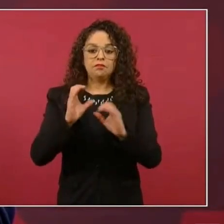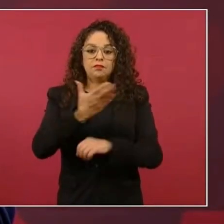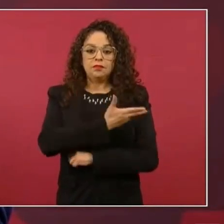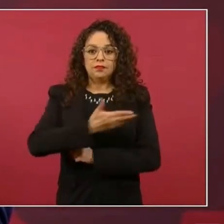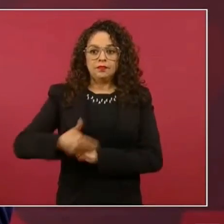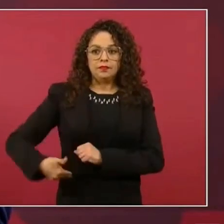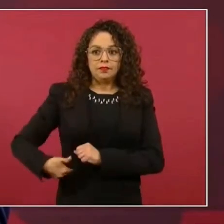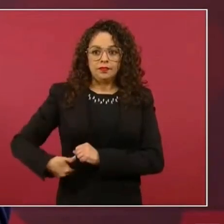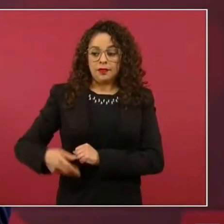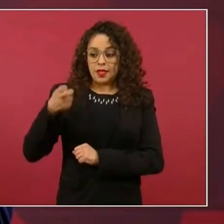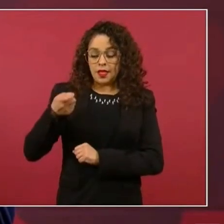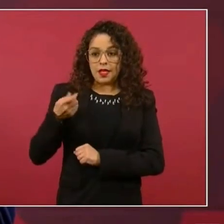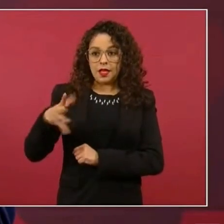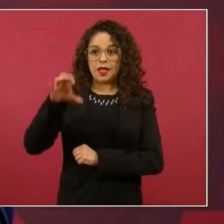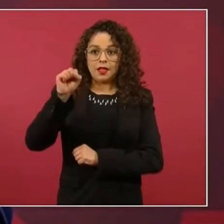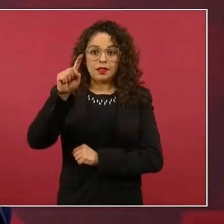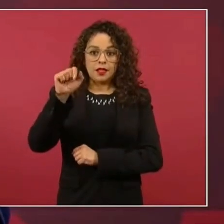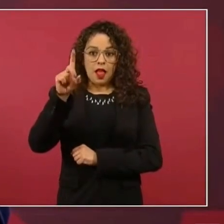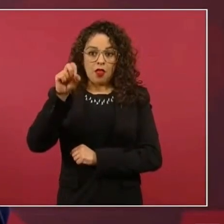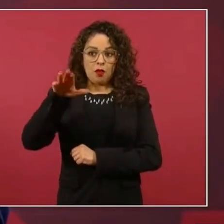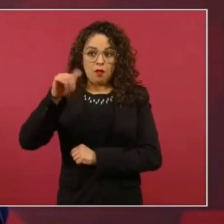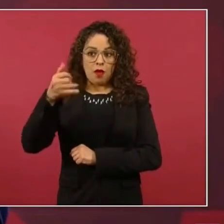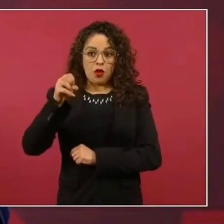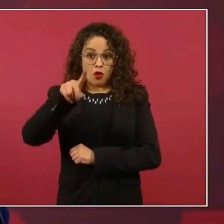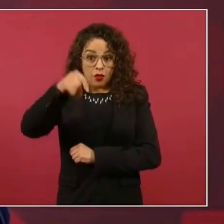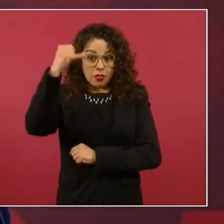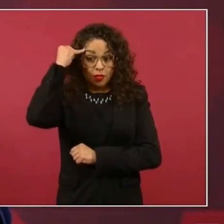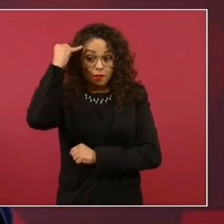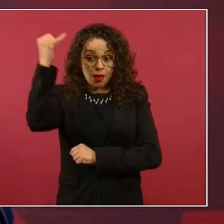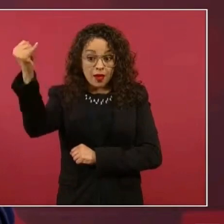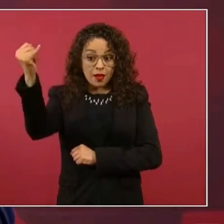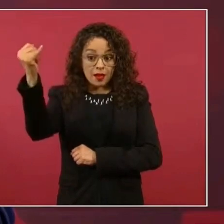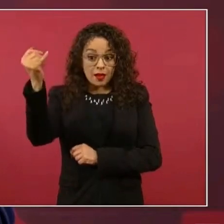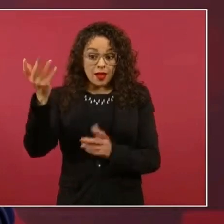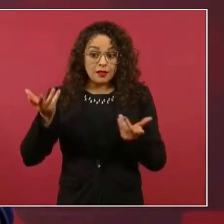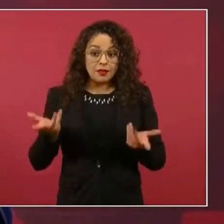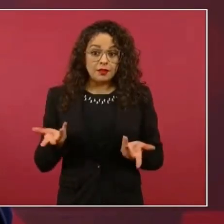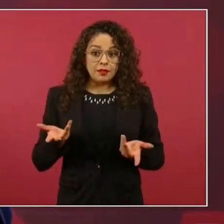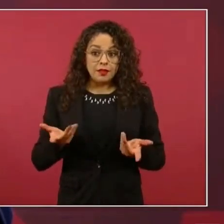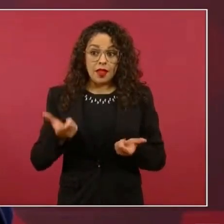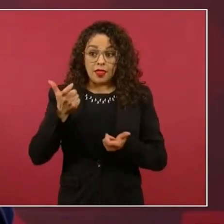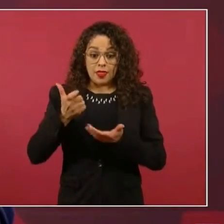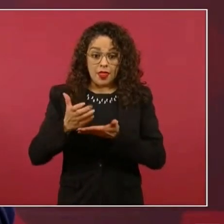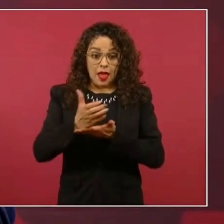imaginan el gasto porque además del sueldo